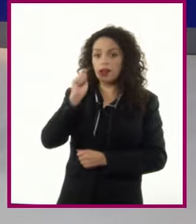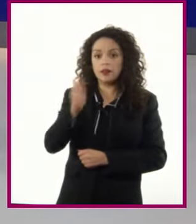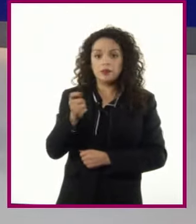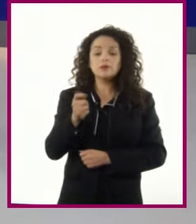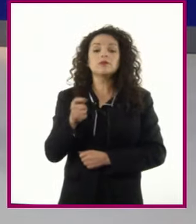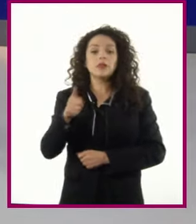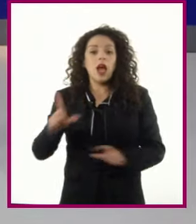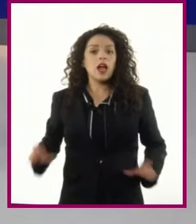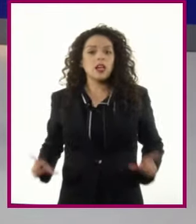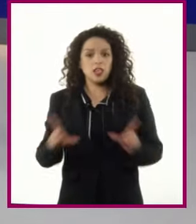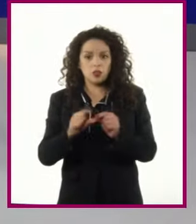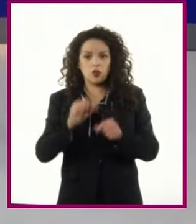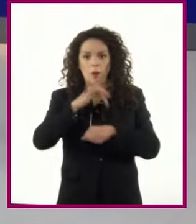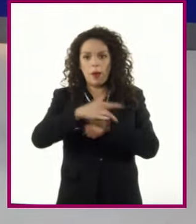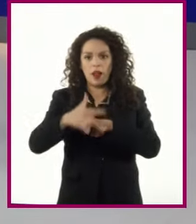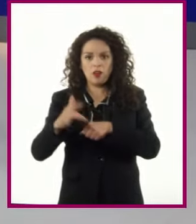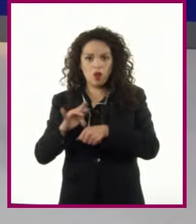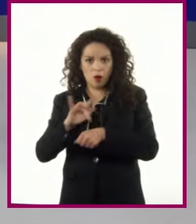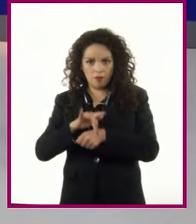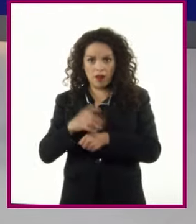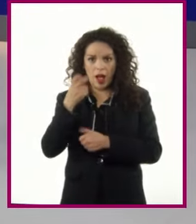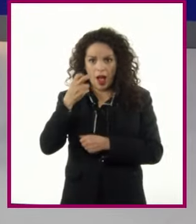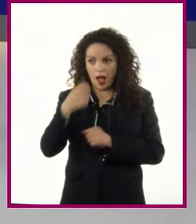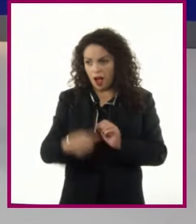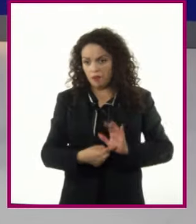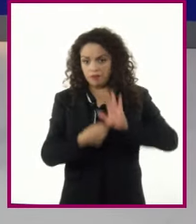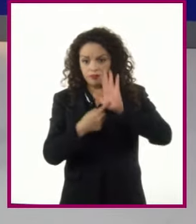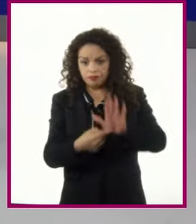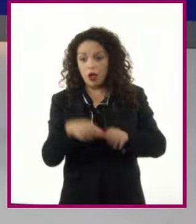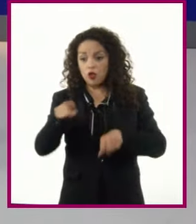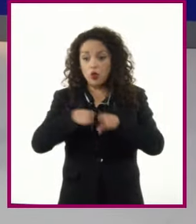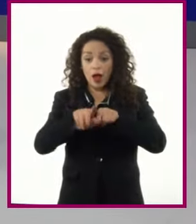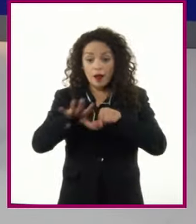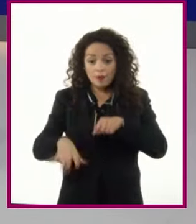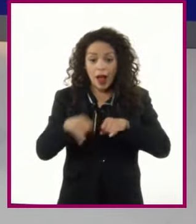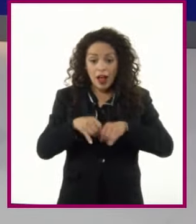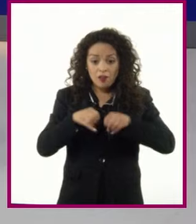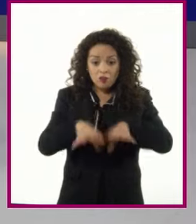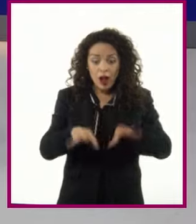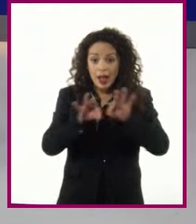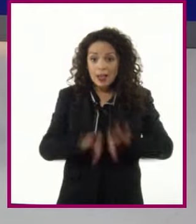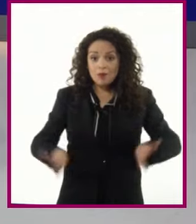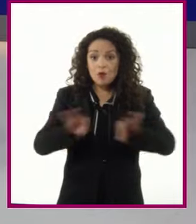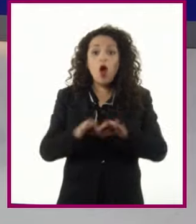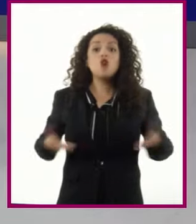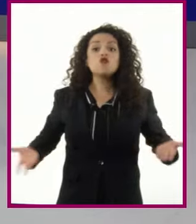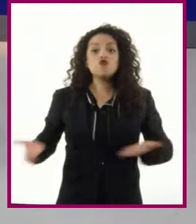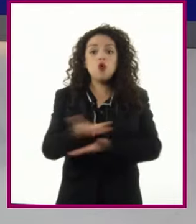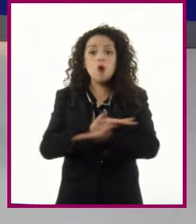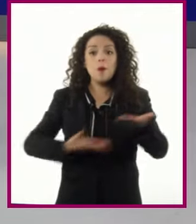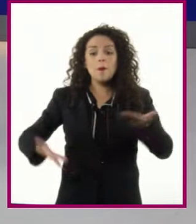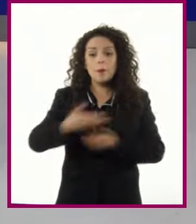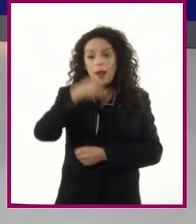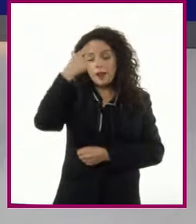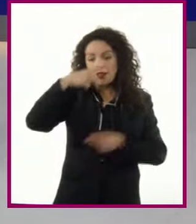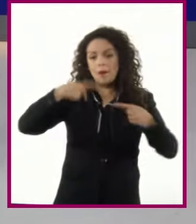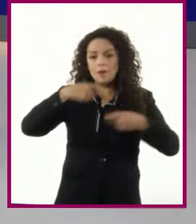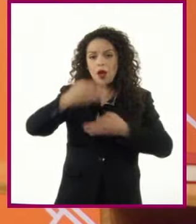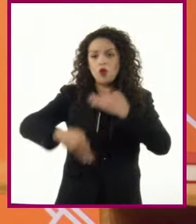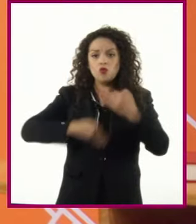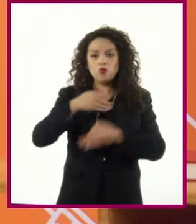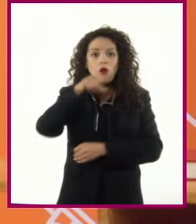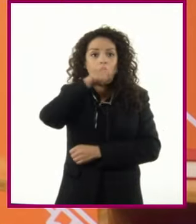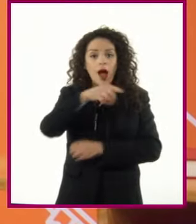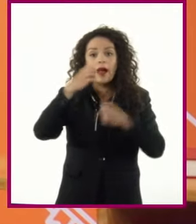el resumen del nopal Tu hermana estará compartiendo información importante Para todas las personas que la